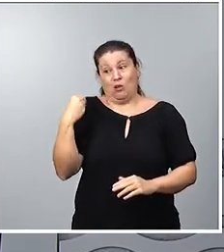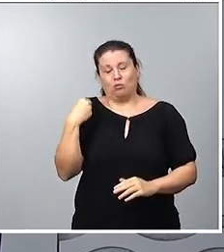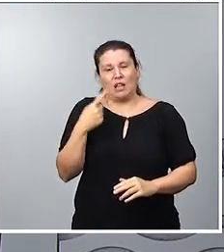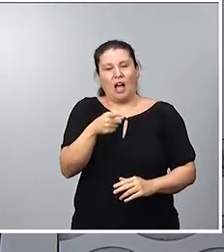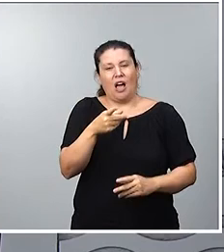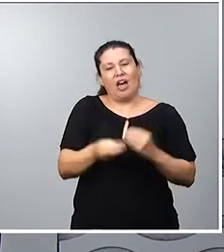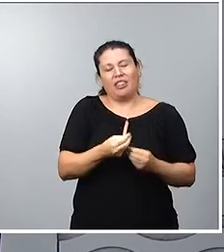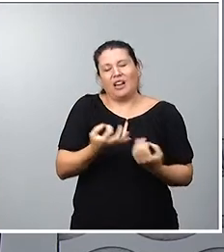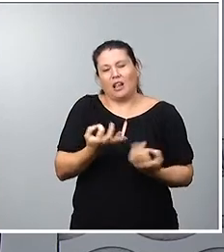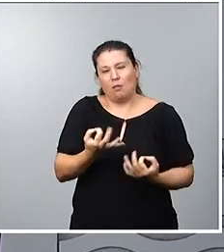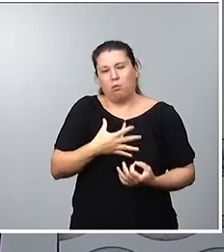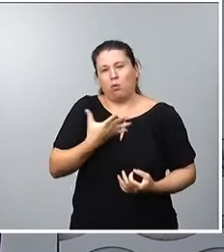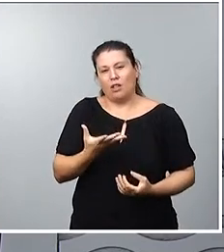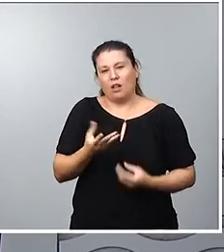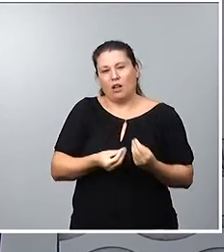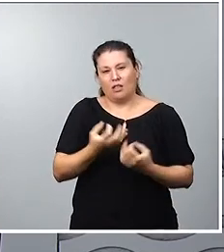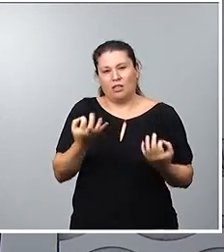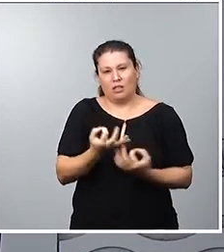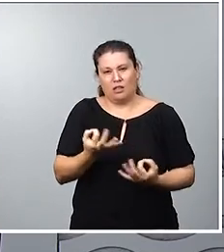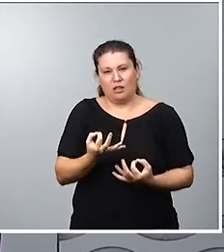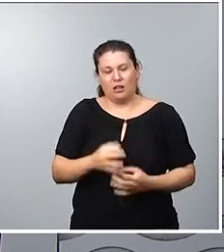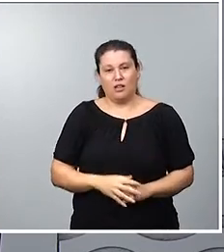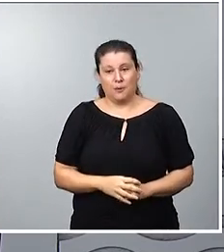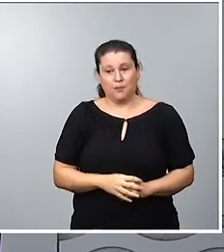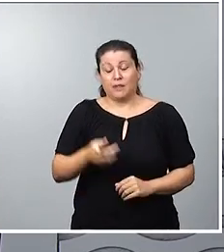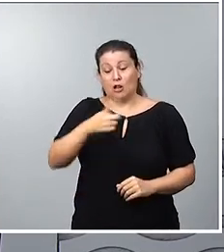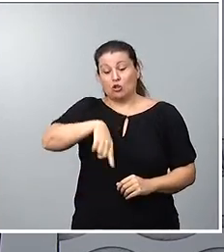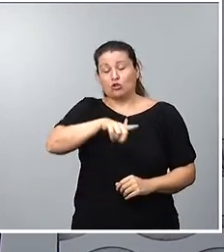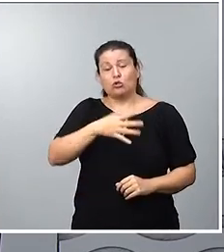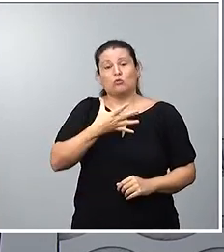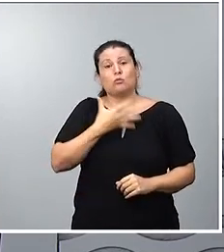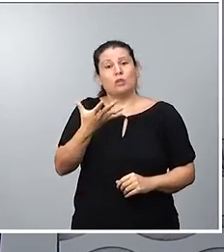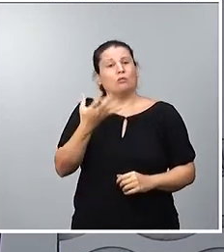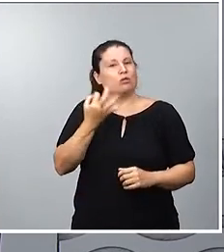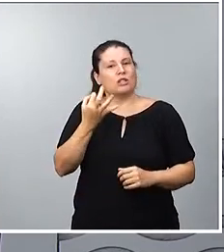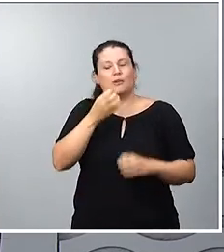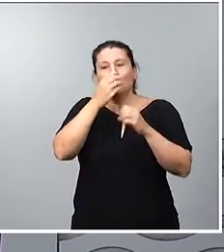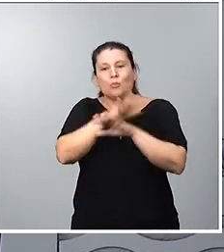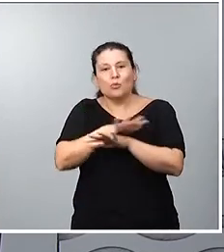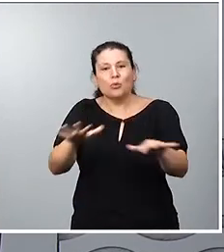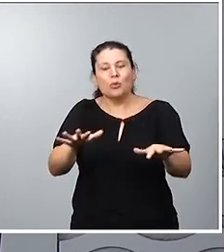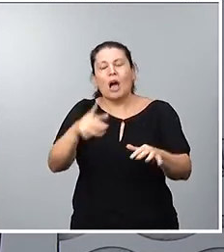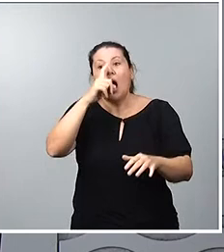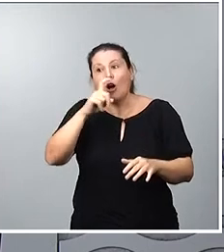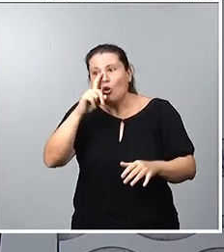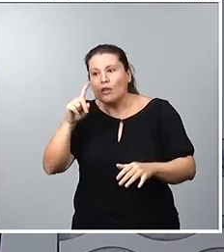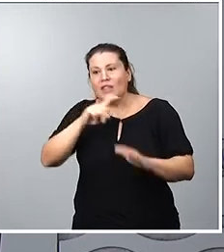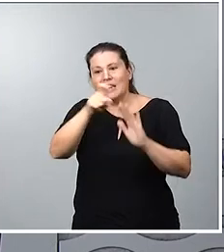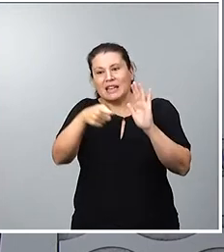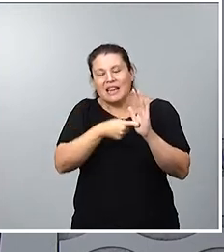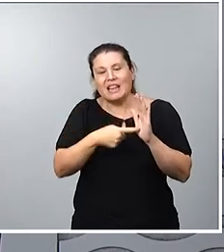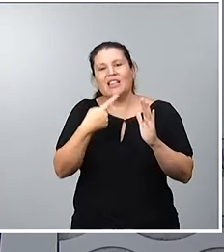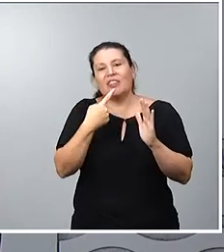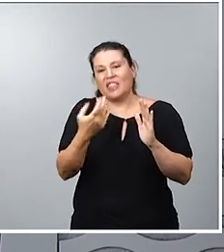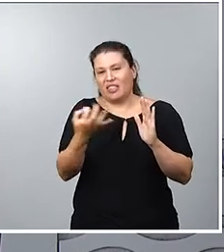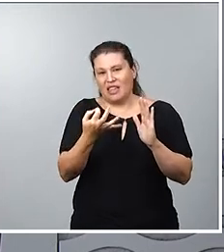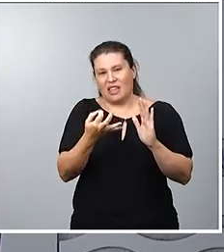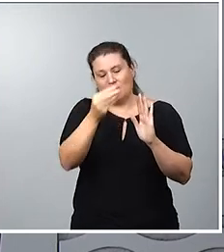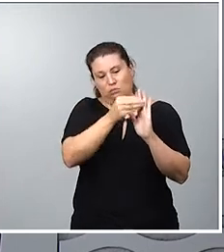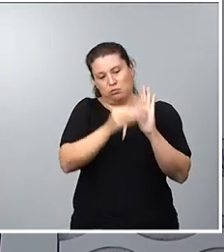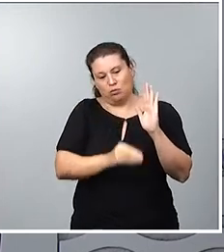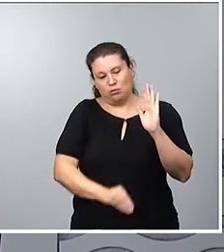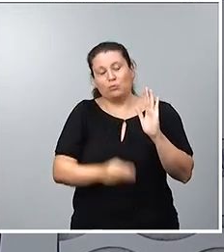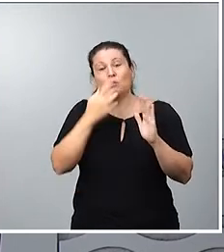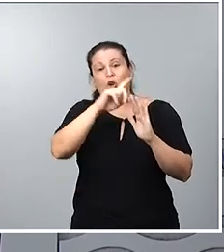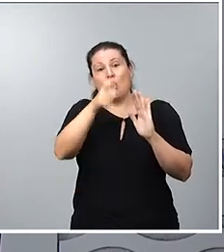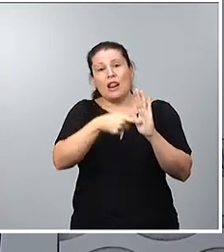temas de lo que podemos hacer. Nosotros podemos recordar a todo el mundo lo que establecen las leyes. Se ha hablado, por ejemplo, por su parte de la ley